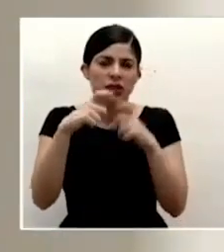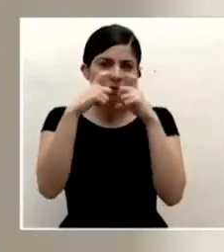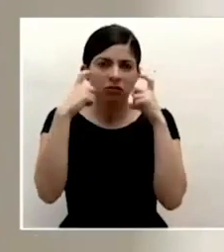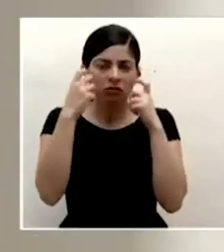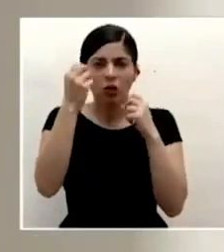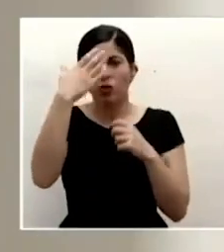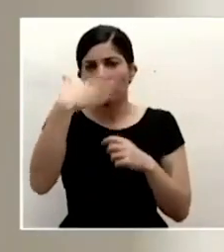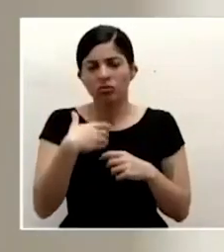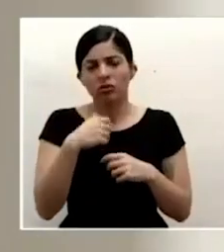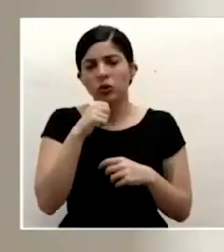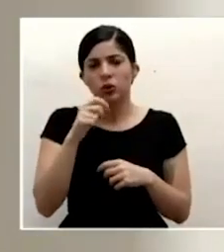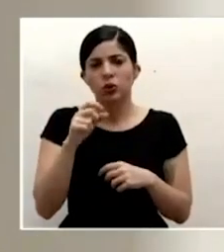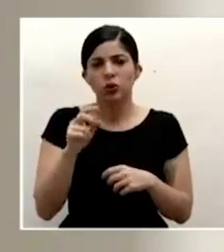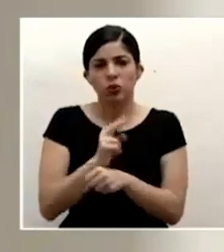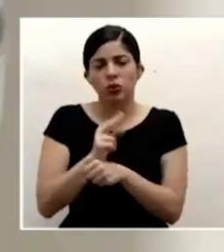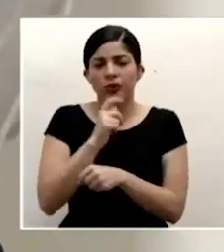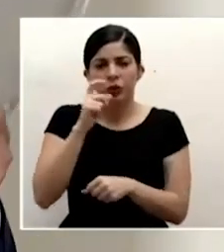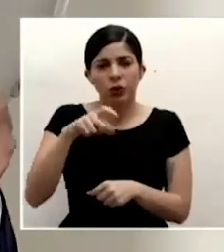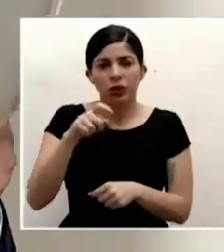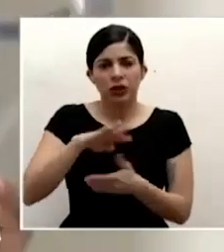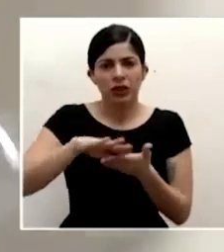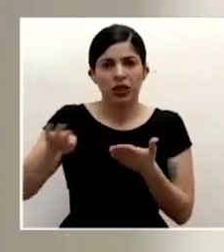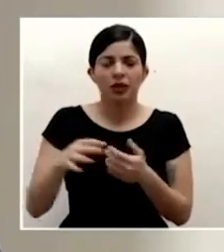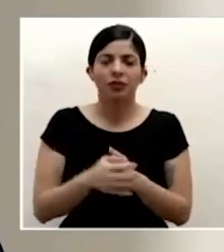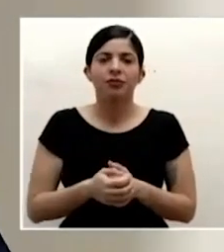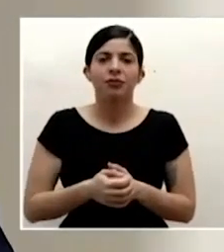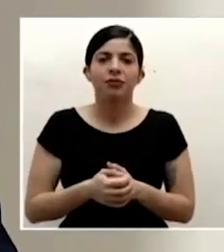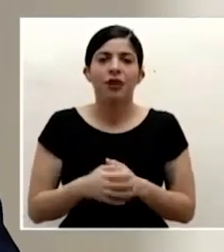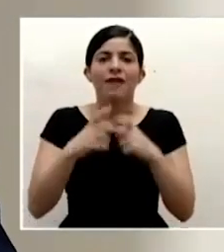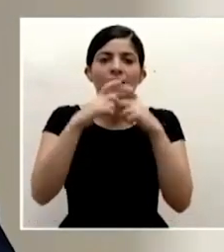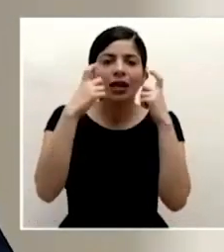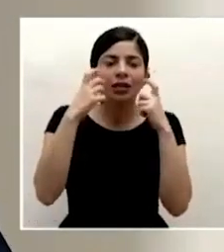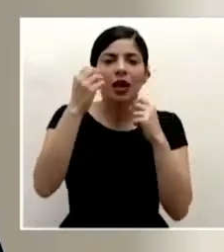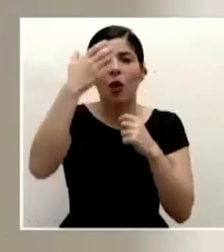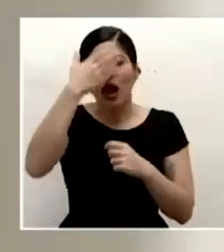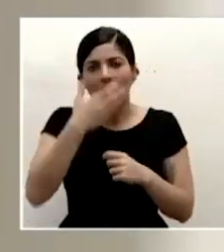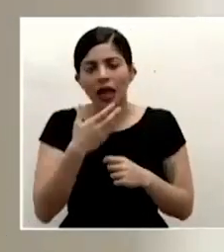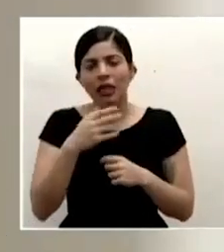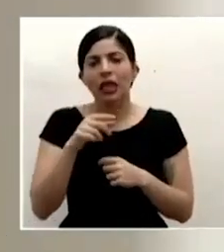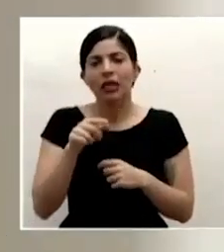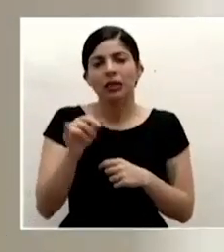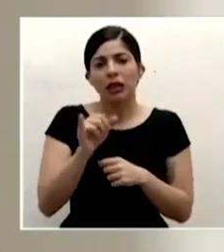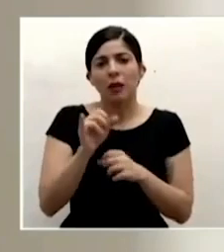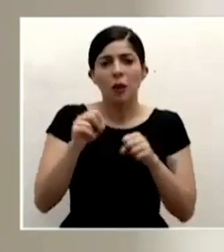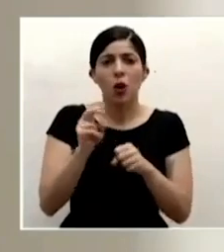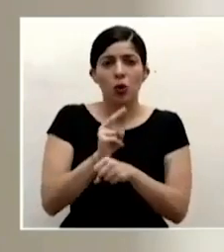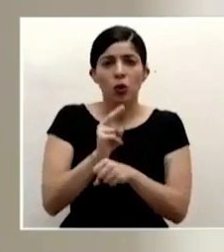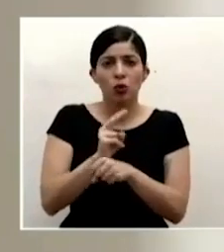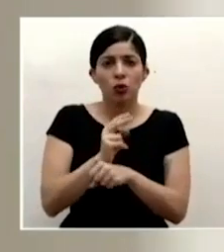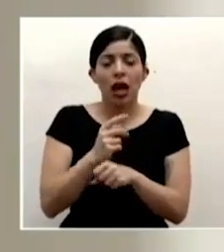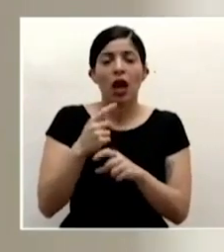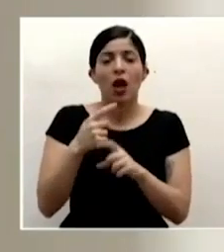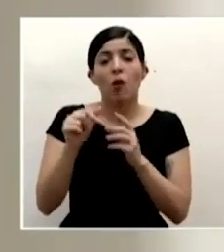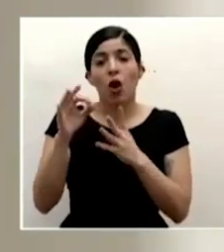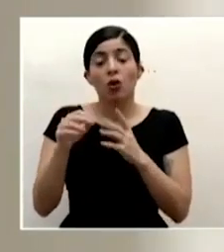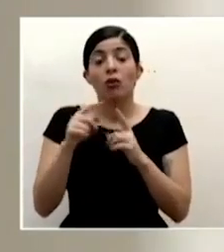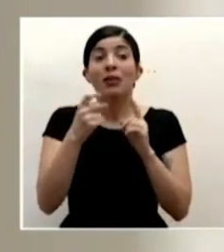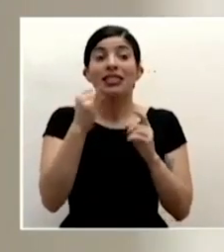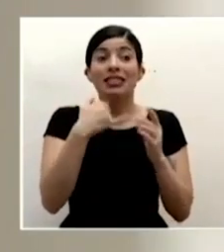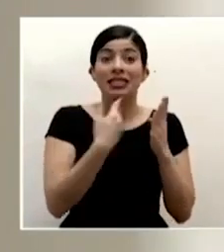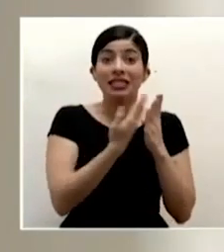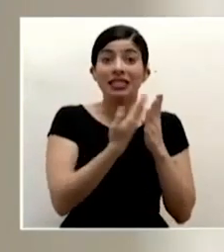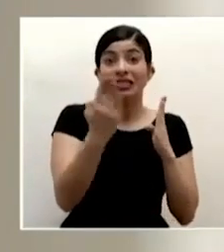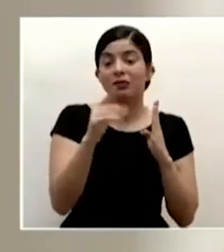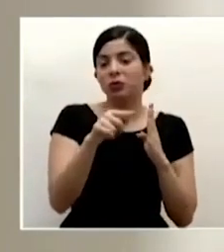mascarillas o de las facetas de estas caretas que también se pueden utilizar como alternativa a las mascarillas